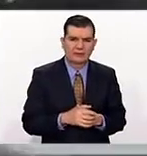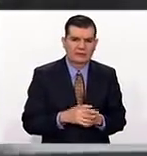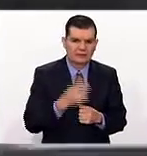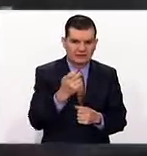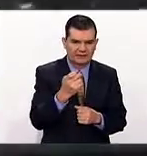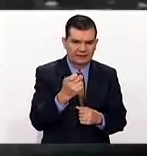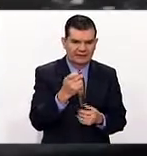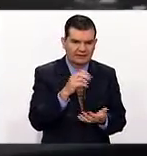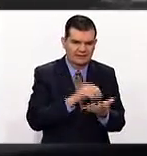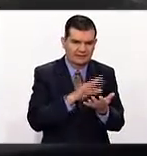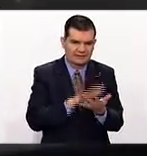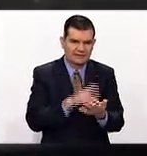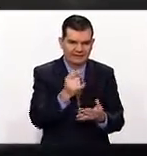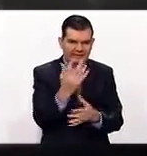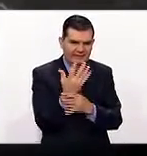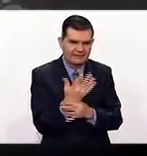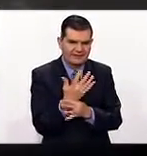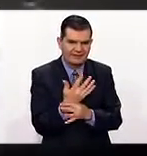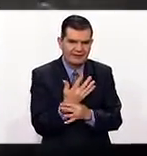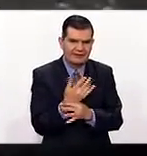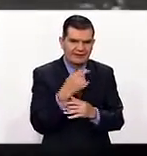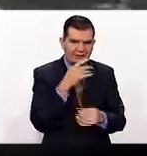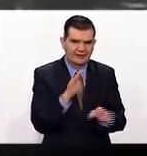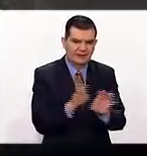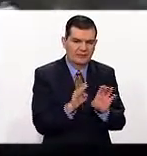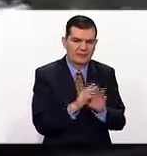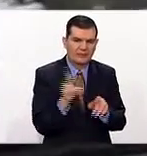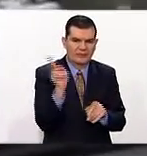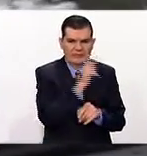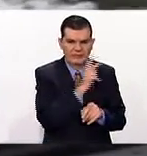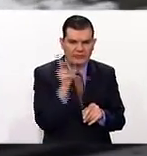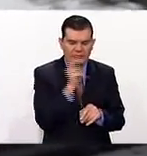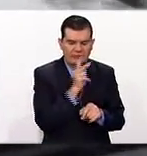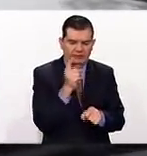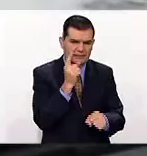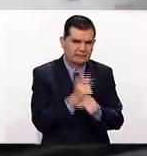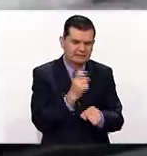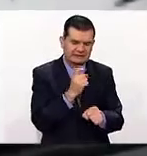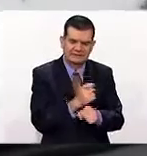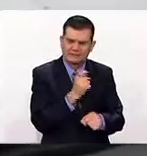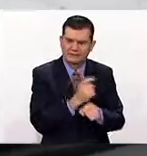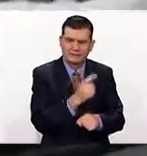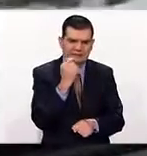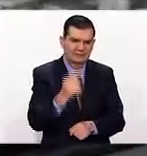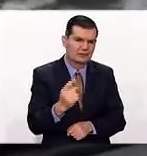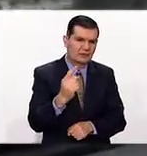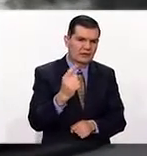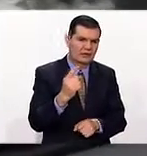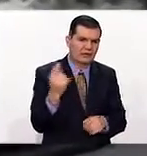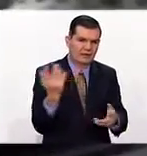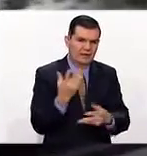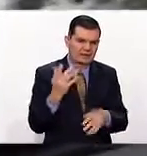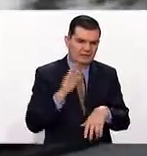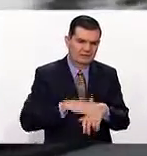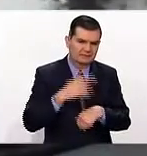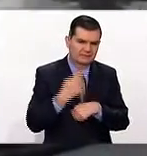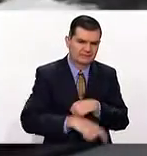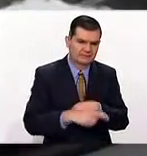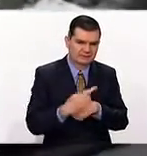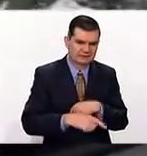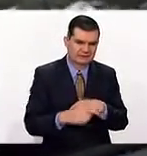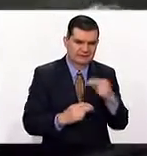Justamente, exactamente. partir de lo que comentas, la intoxicación es uno de los elementos que consideras de mayor